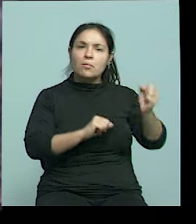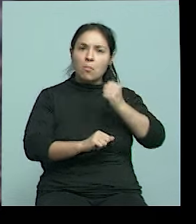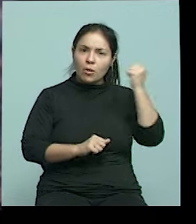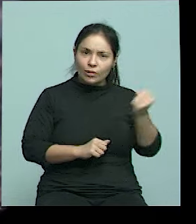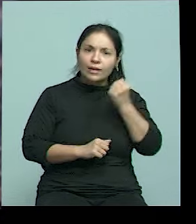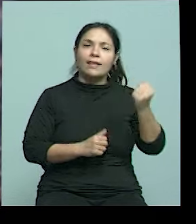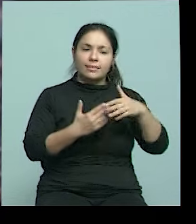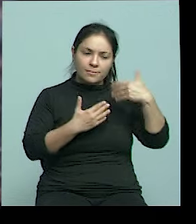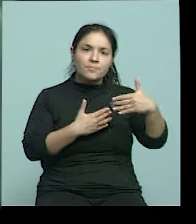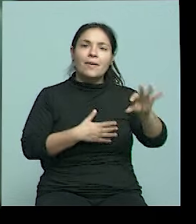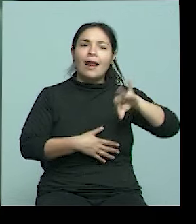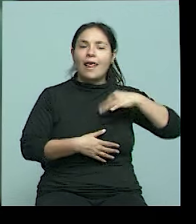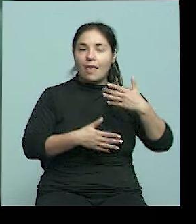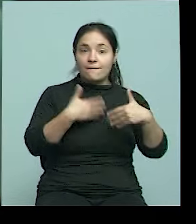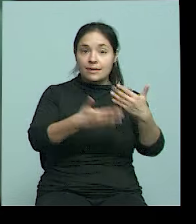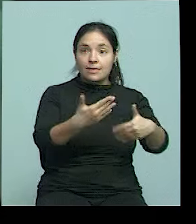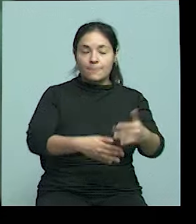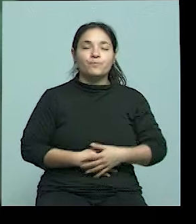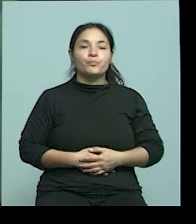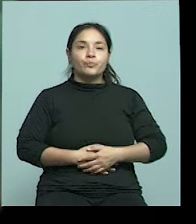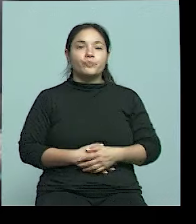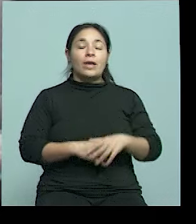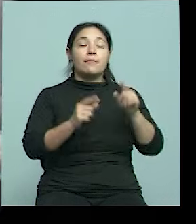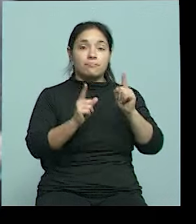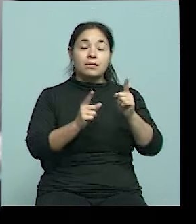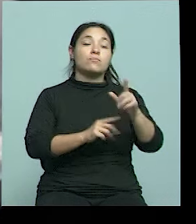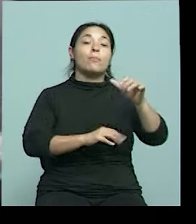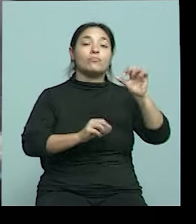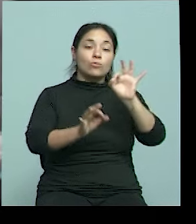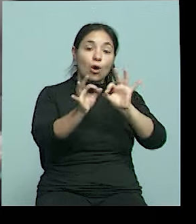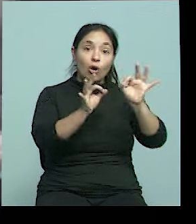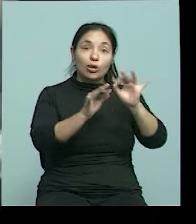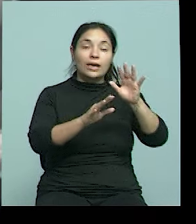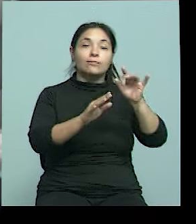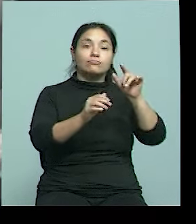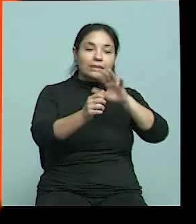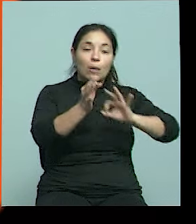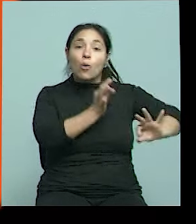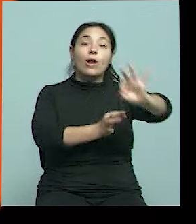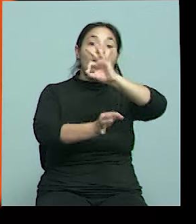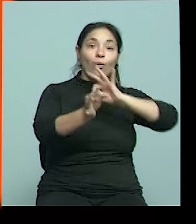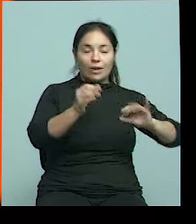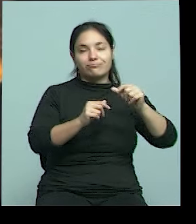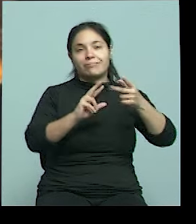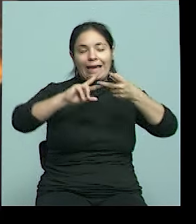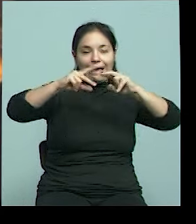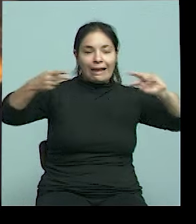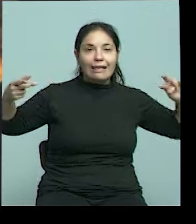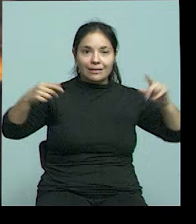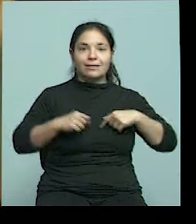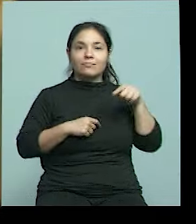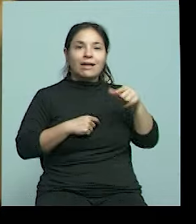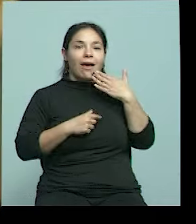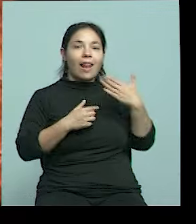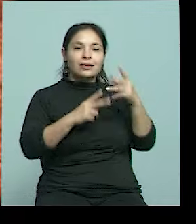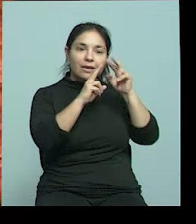nuestras vidas. La biología molecular, comúnmente conocida como genética, ha modificado significativamente nuestra sociedad.